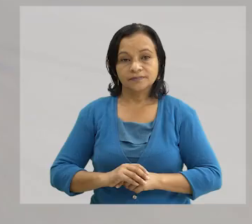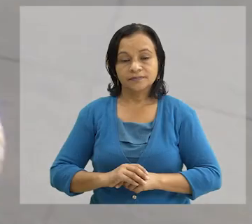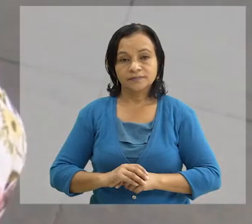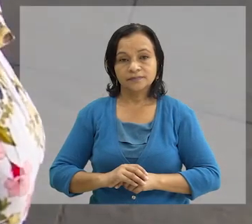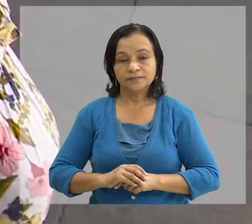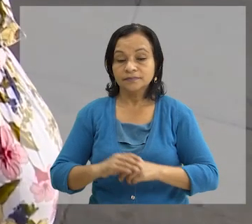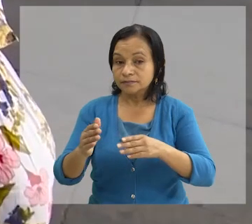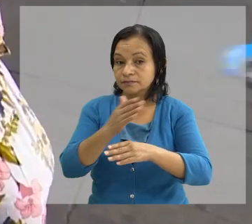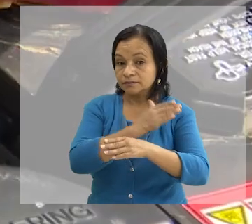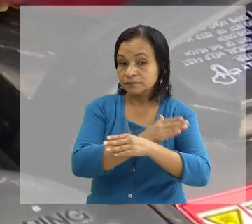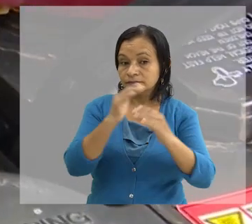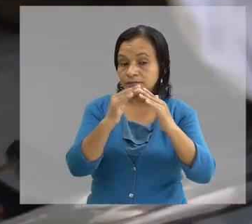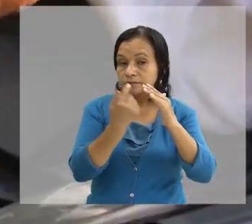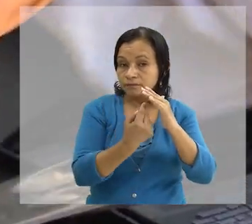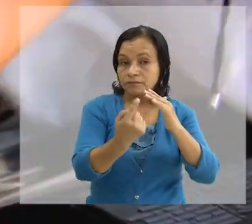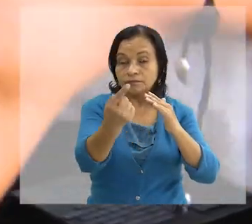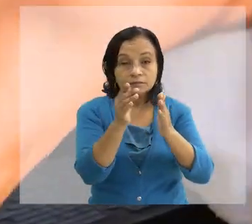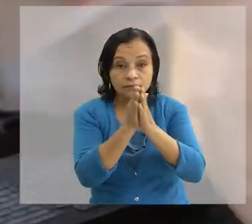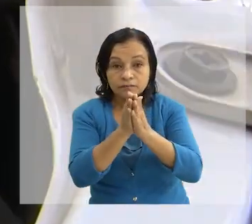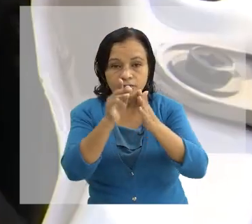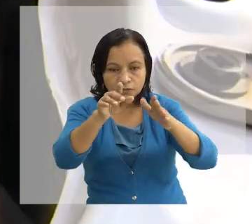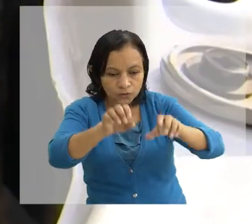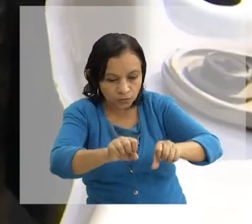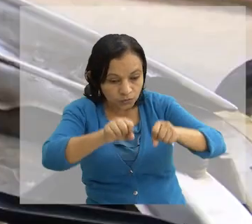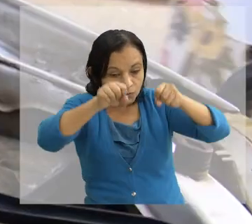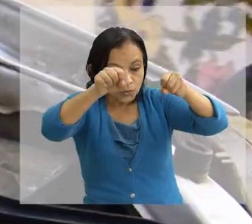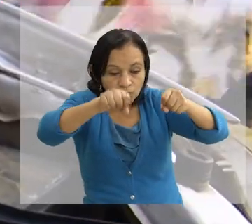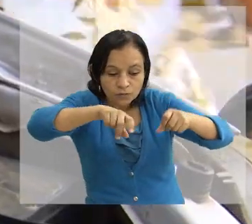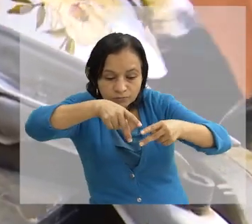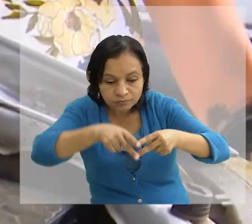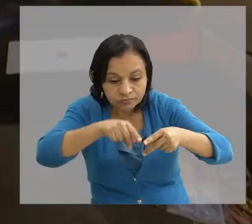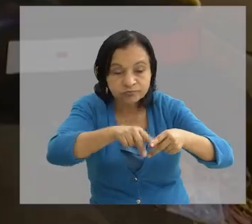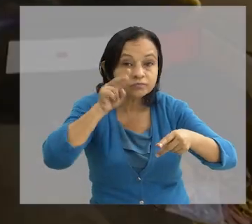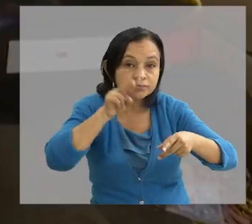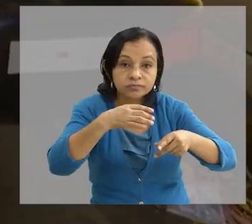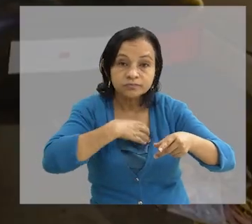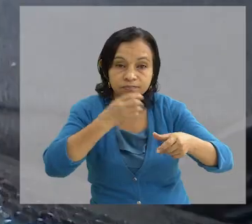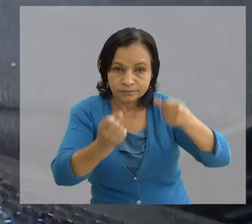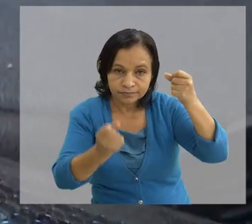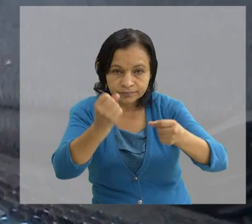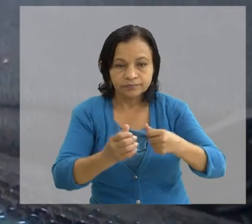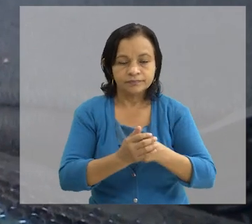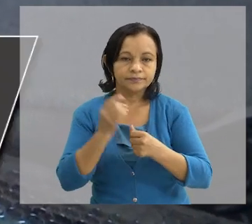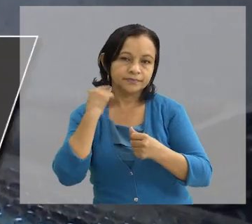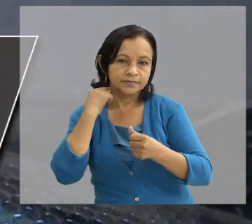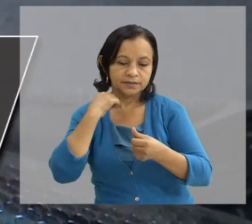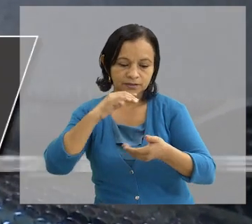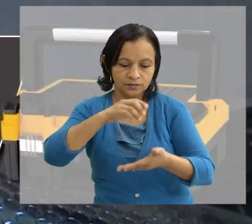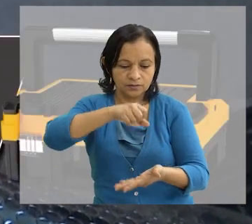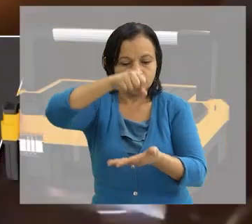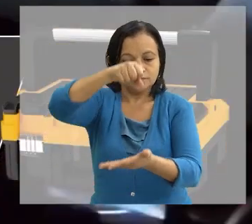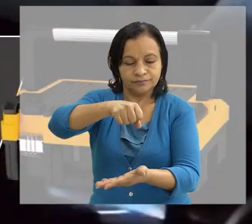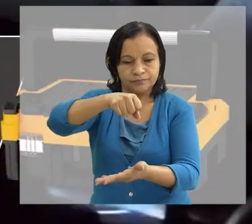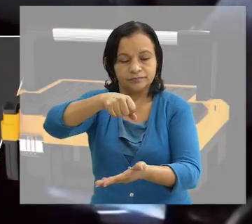Antes de salir de casa, inspecciona el sistema mecánico y eléctrico del vehículo Lleva siempre la caja de